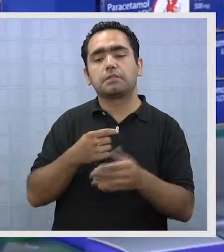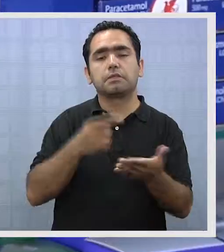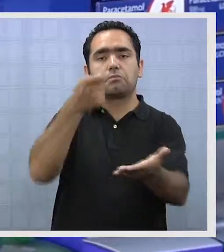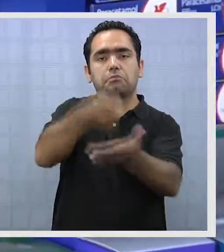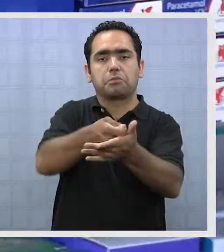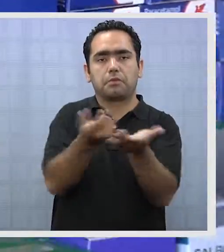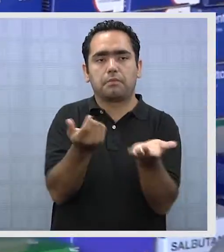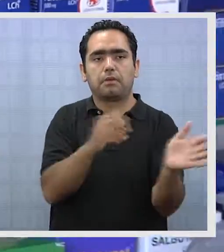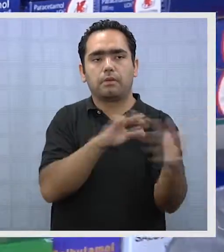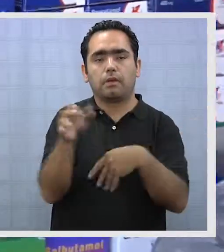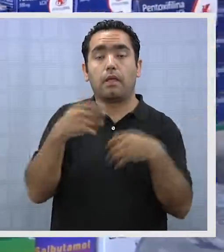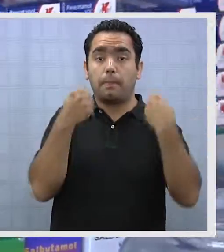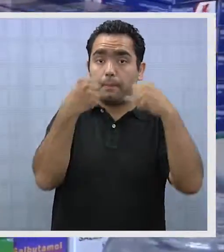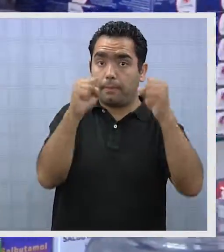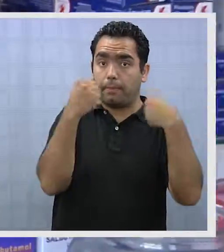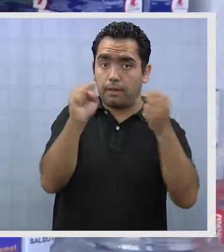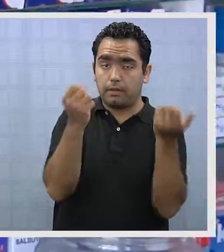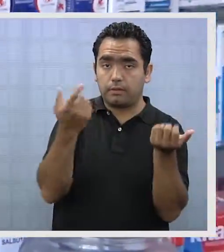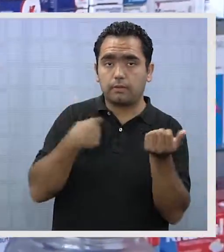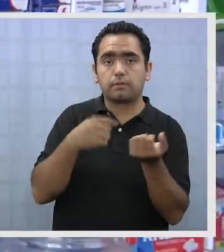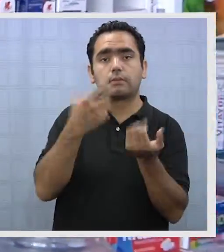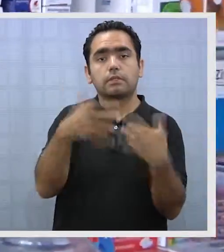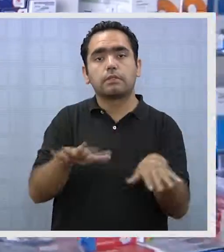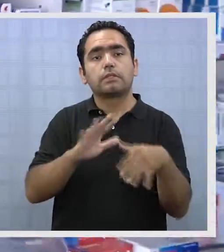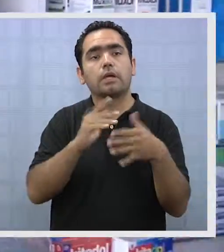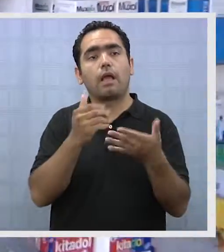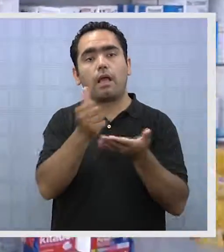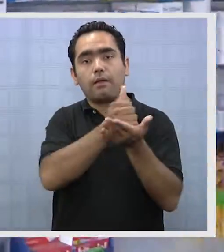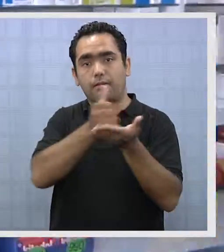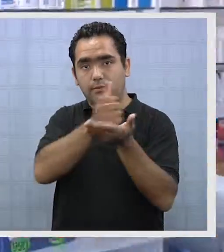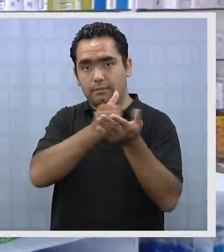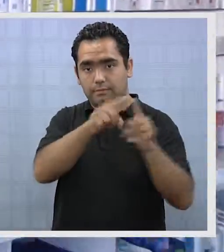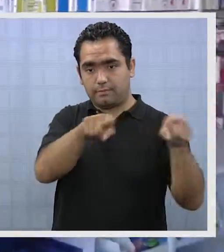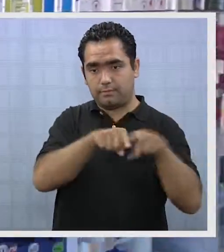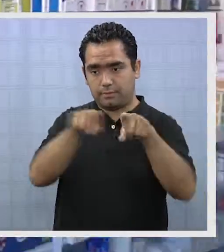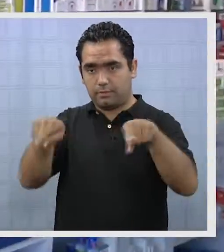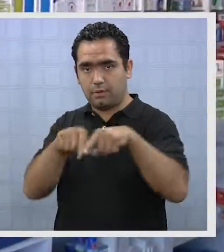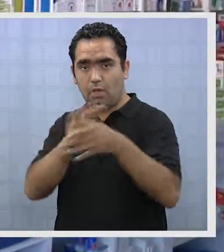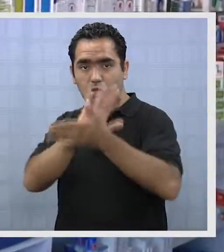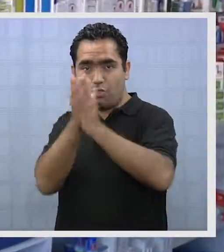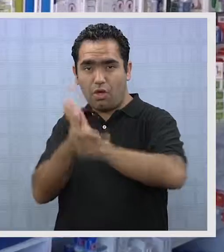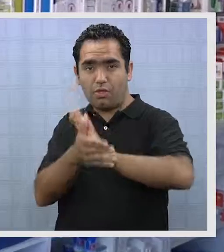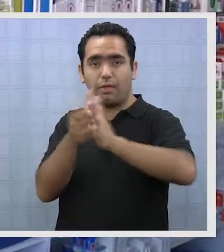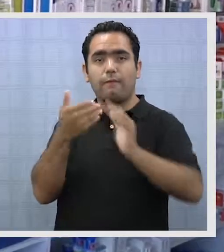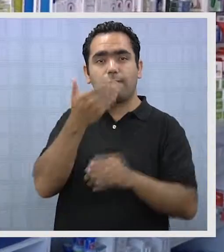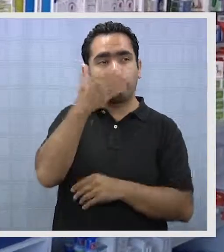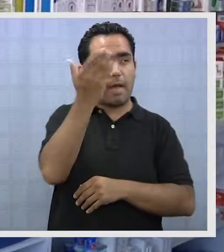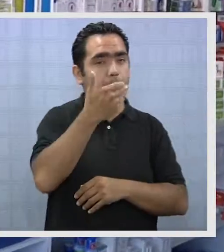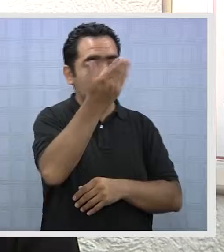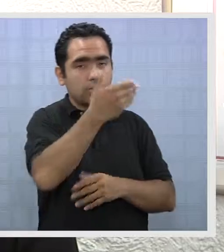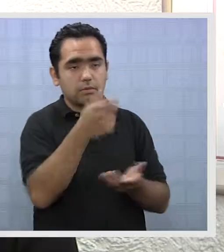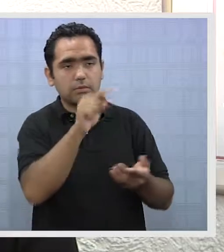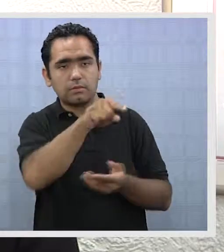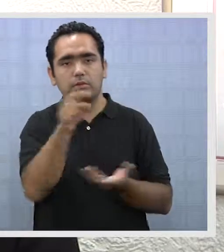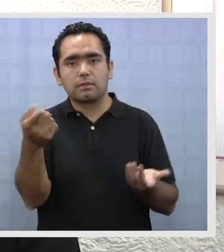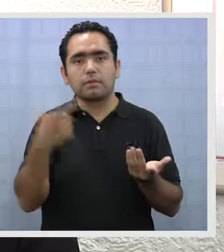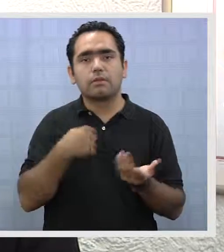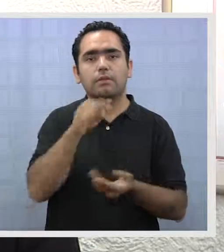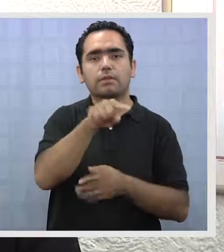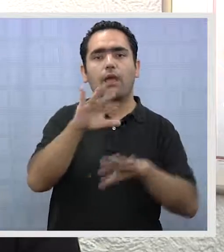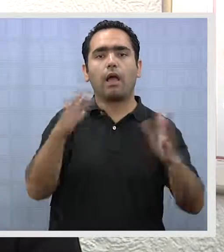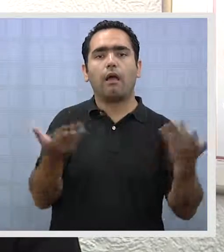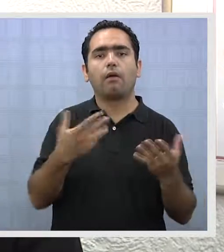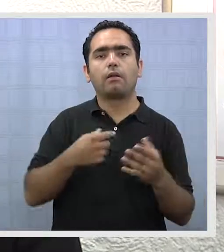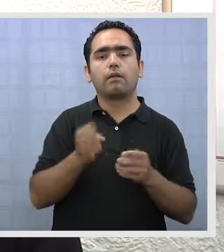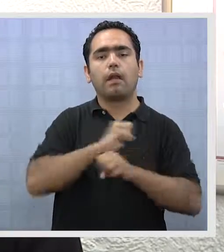entregue la facilidad al cliente para adquirirlos. En la práctica comprometió a las principales cadenas farmacéuticas y que nos